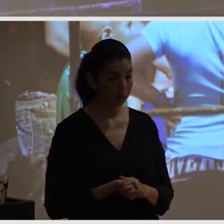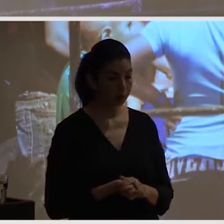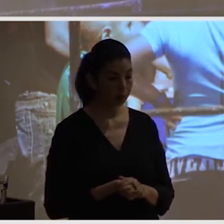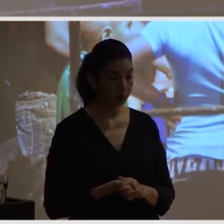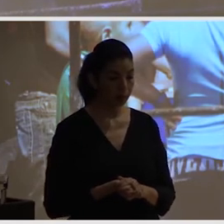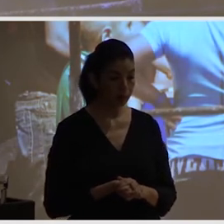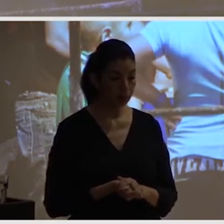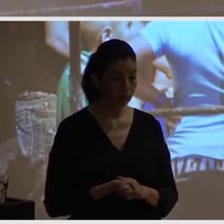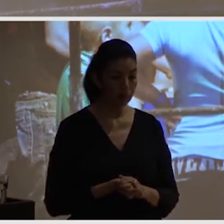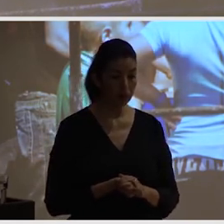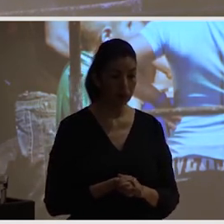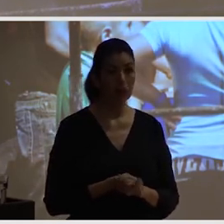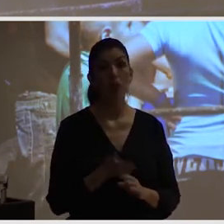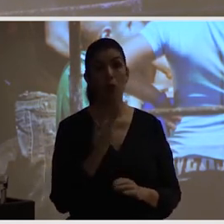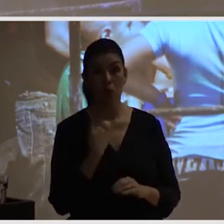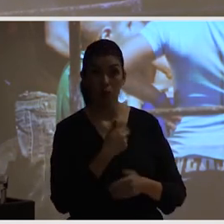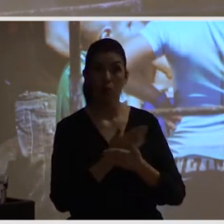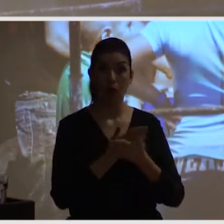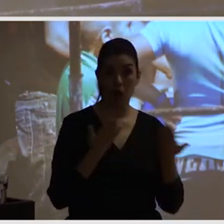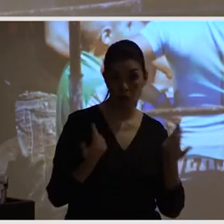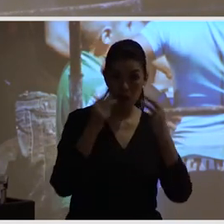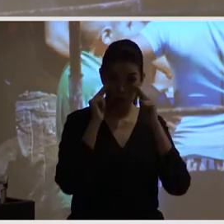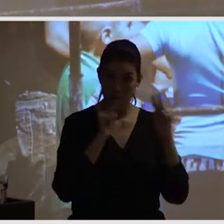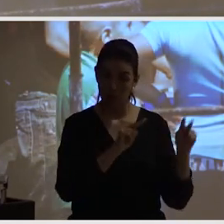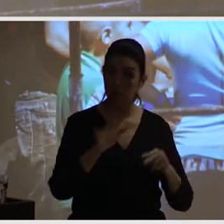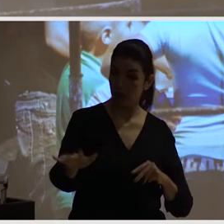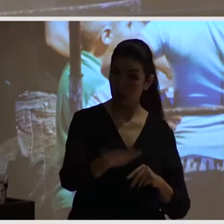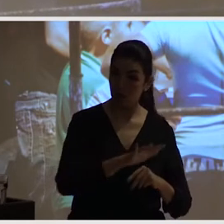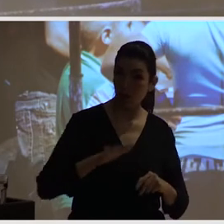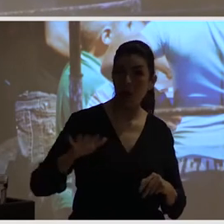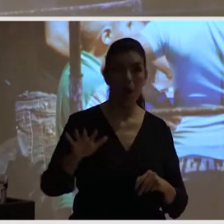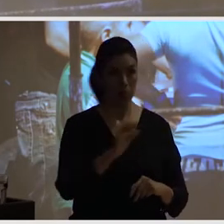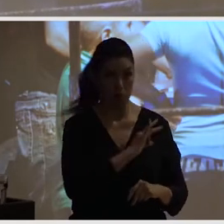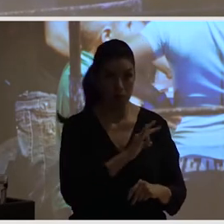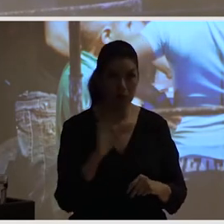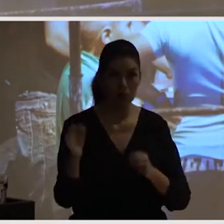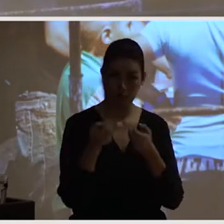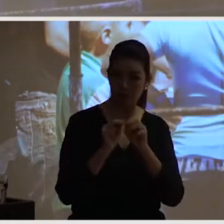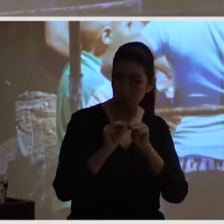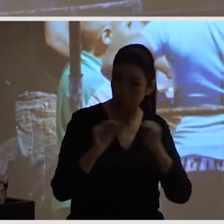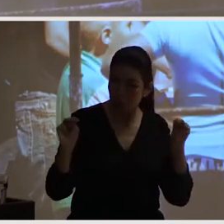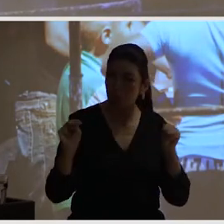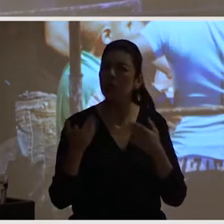hemos encontrado la manera de medirlo para poder indicar